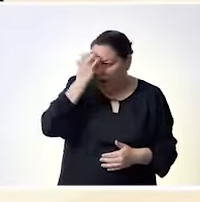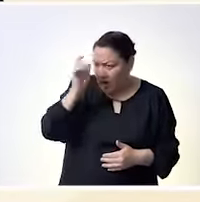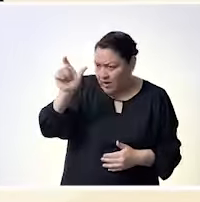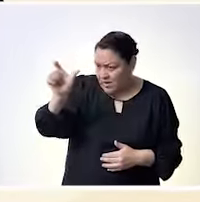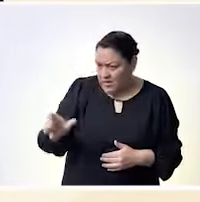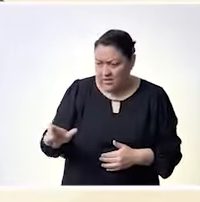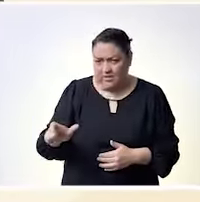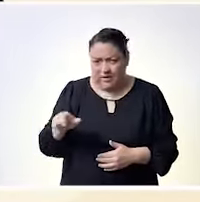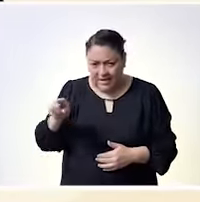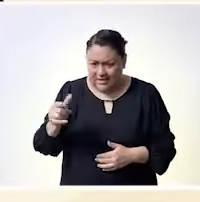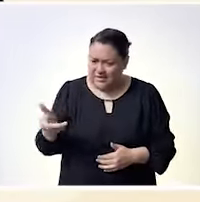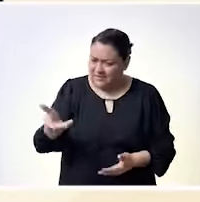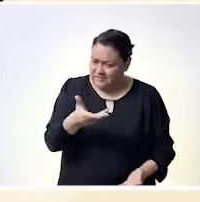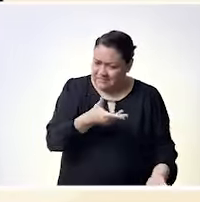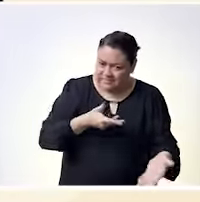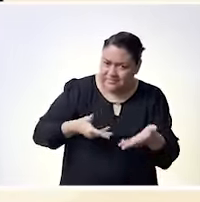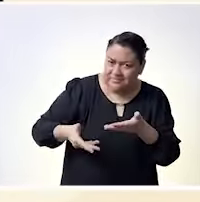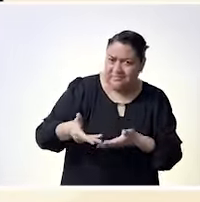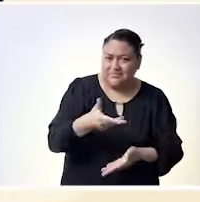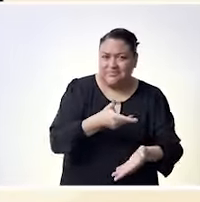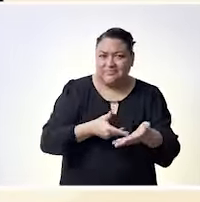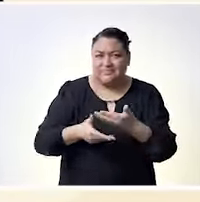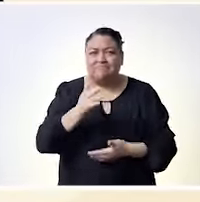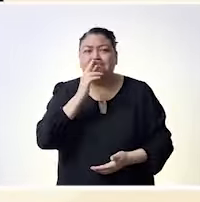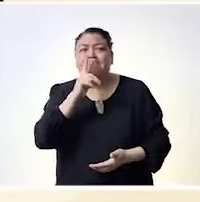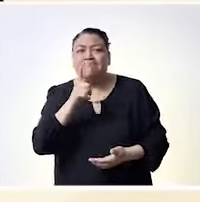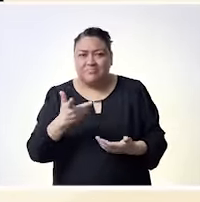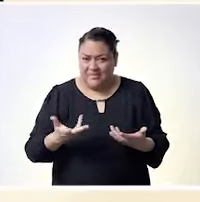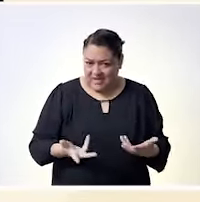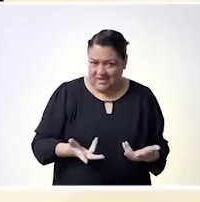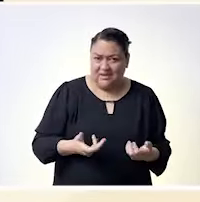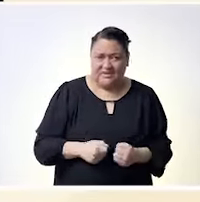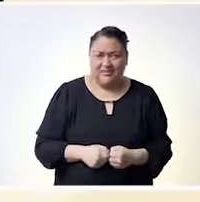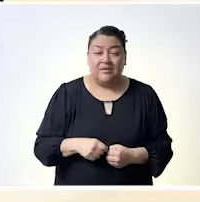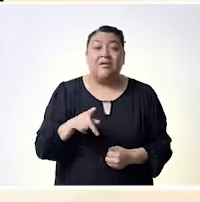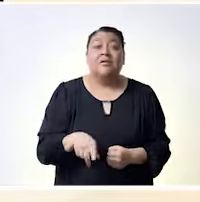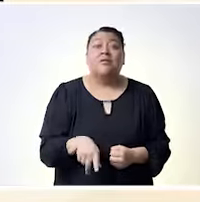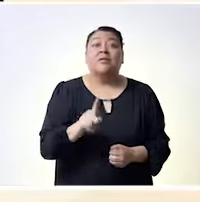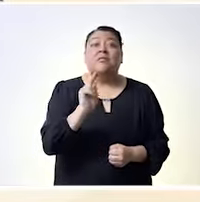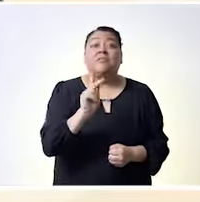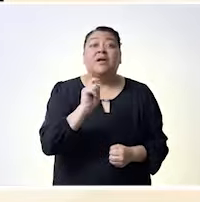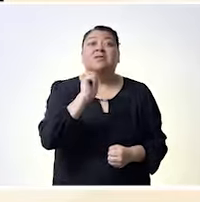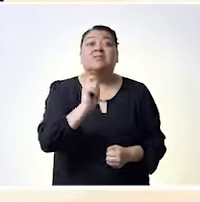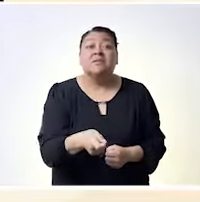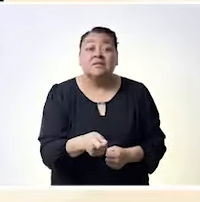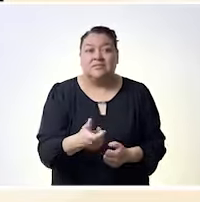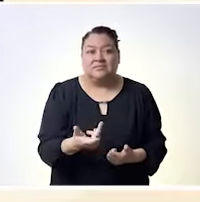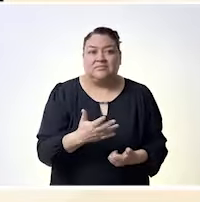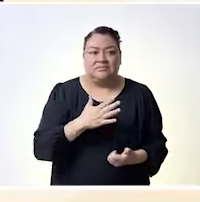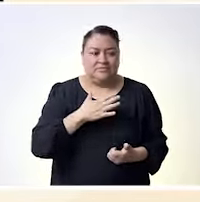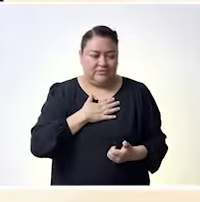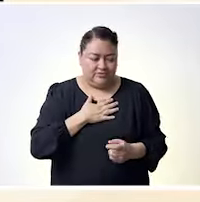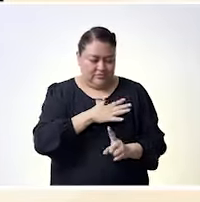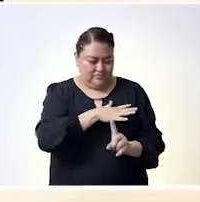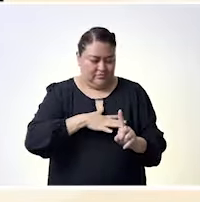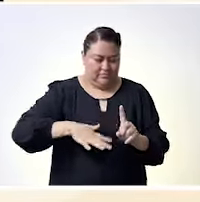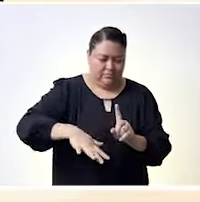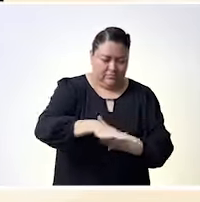Tania, Claudia, Paula hacia dónde me dirijo me siento bloqueado el acercamiento entre nosotras